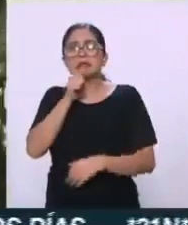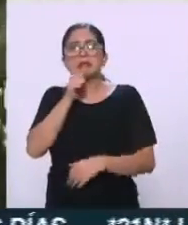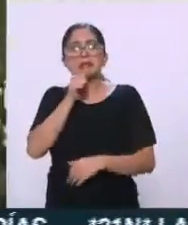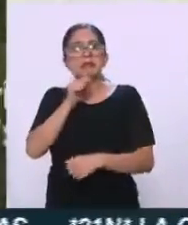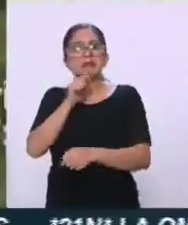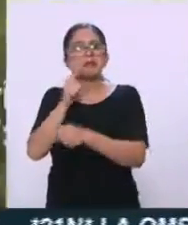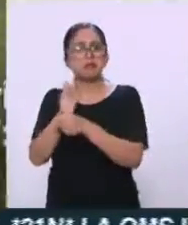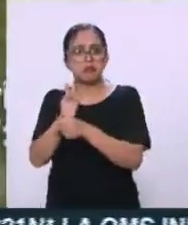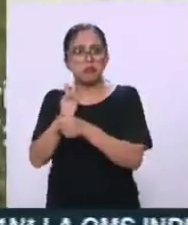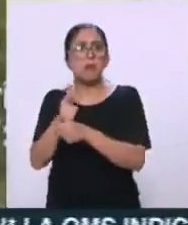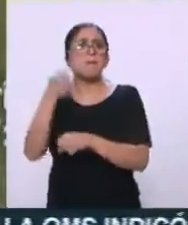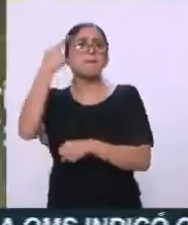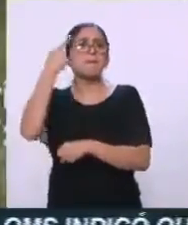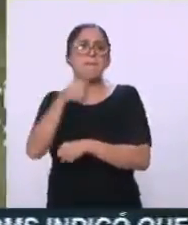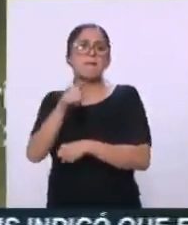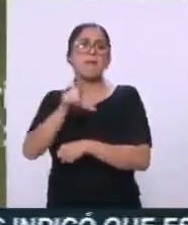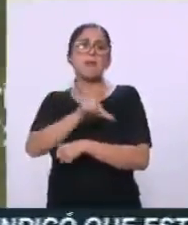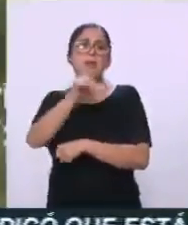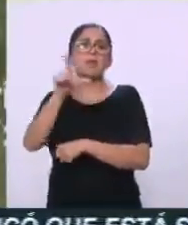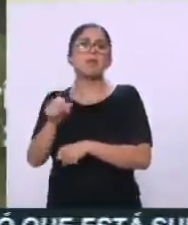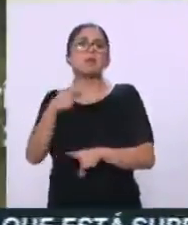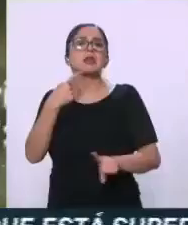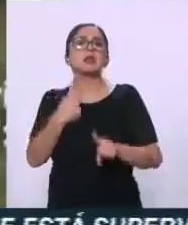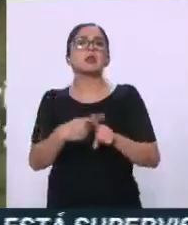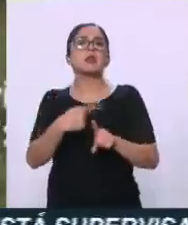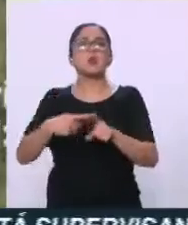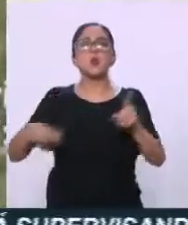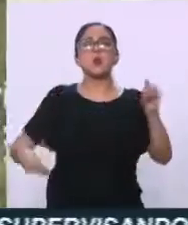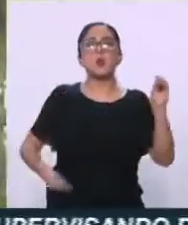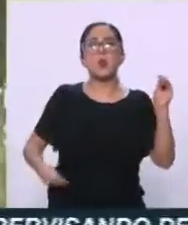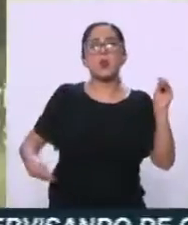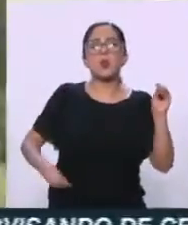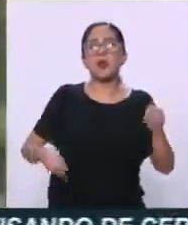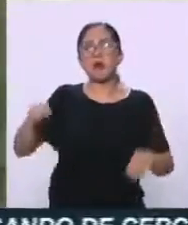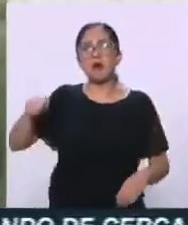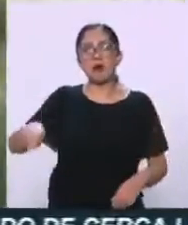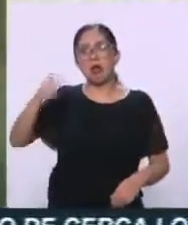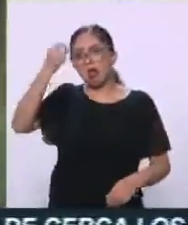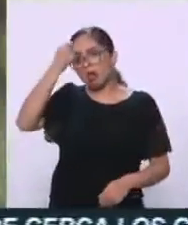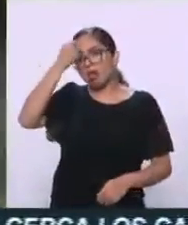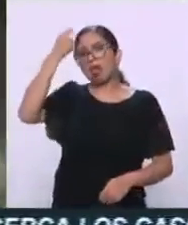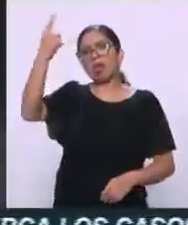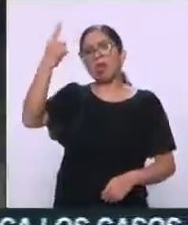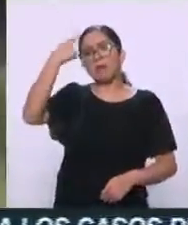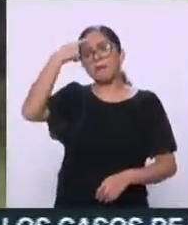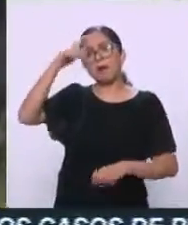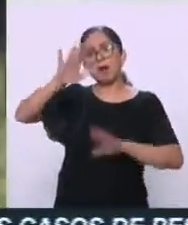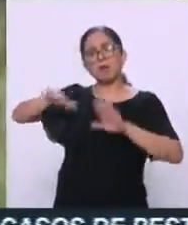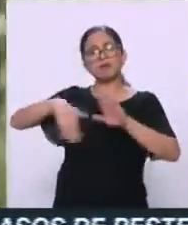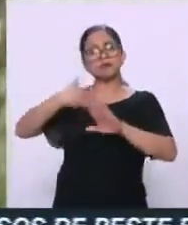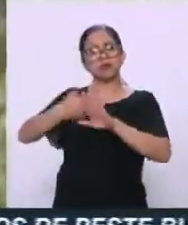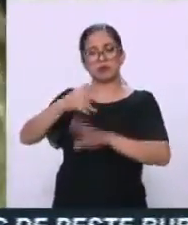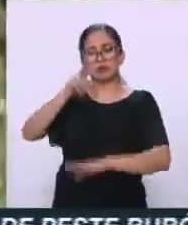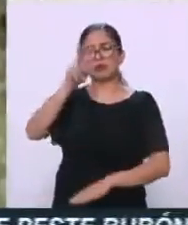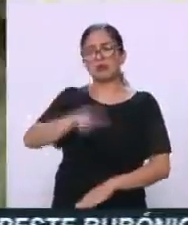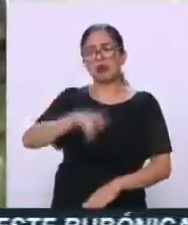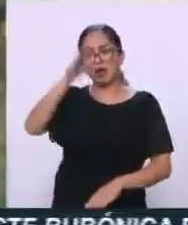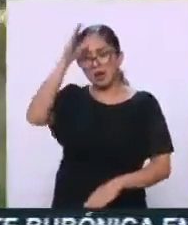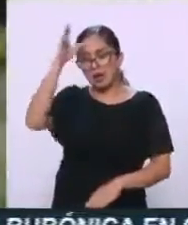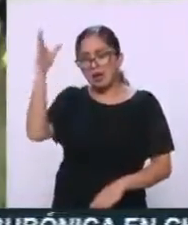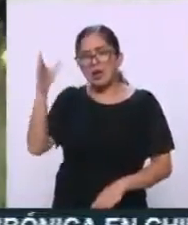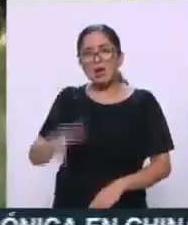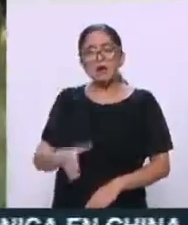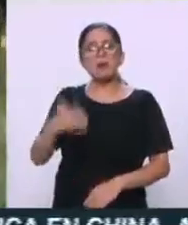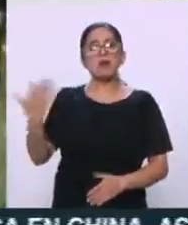para afincar responsabilidades a los culpables materiales e intelectuales de este artero crimen y esta grave violación